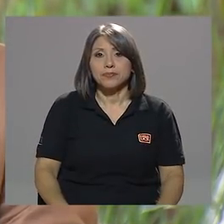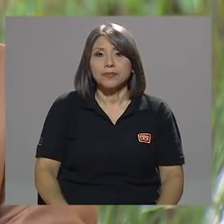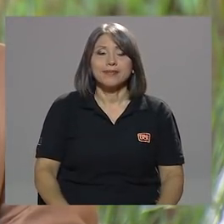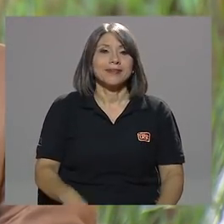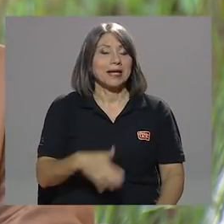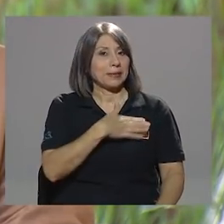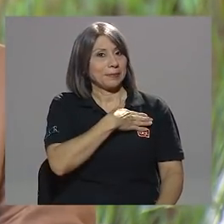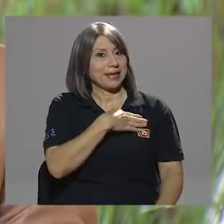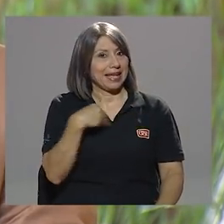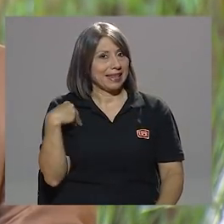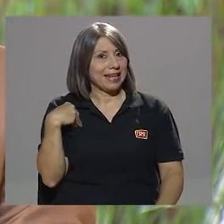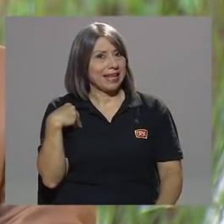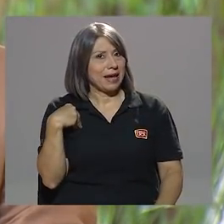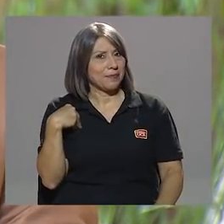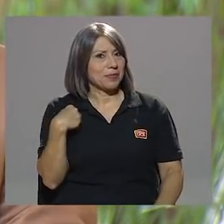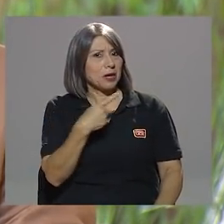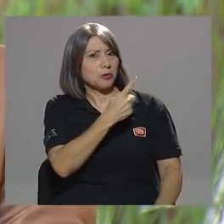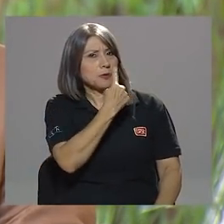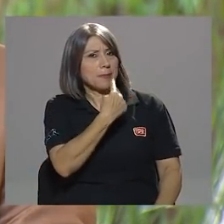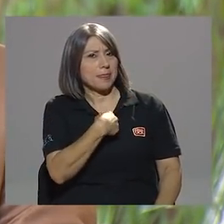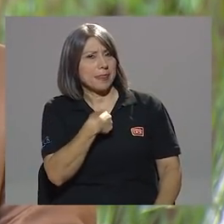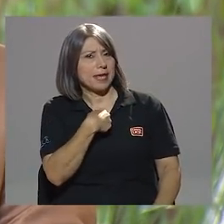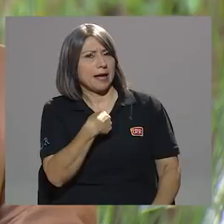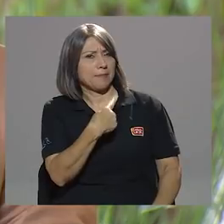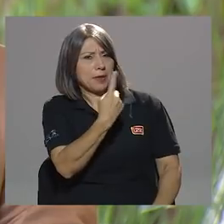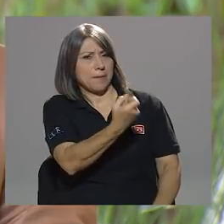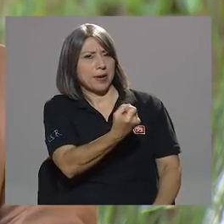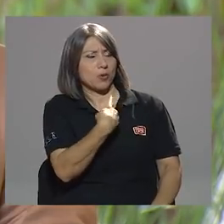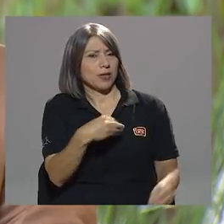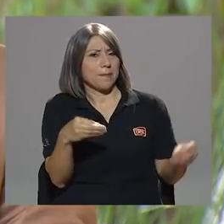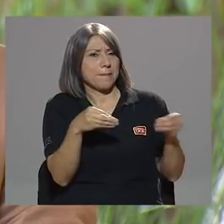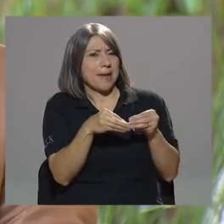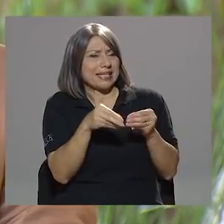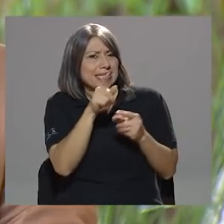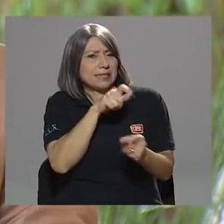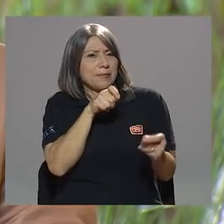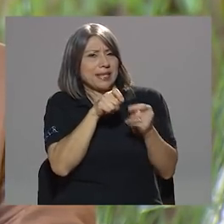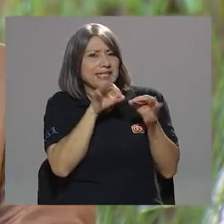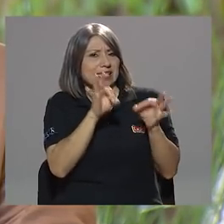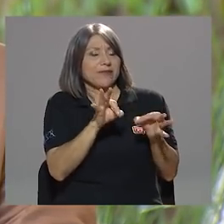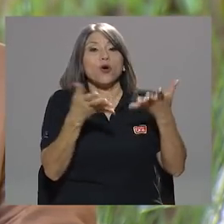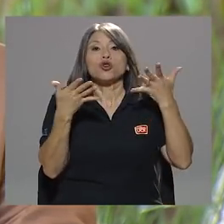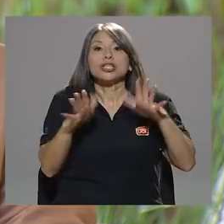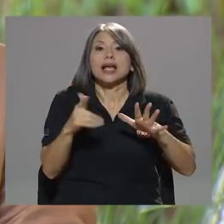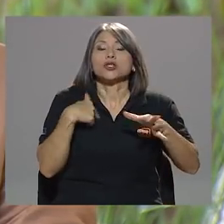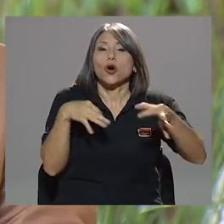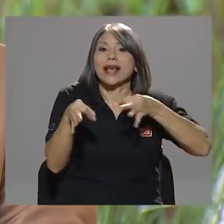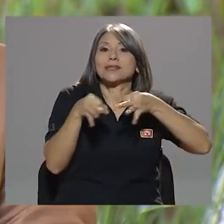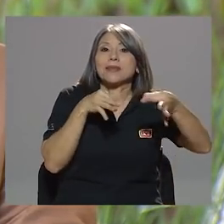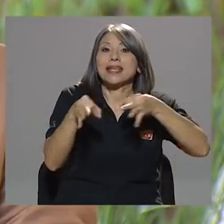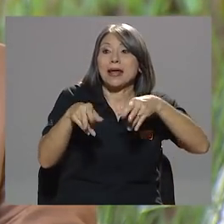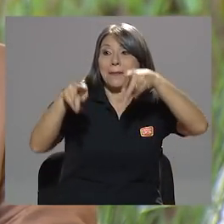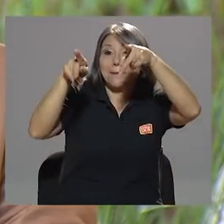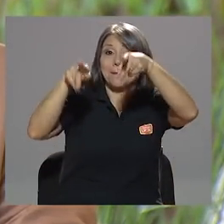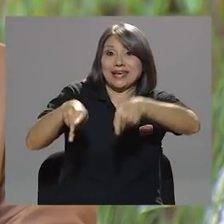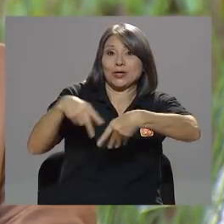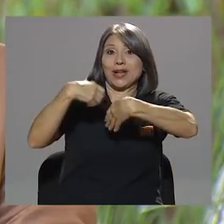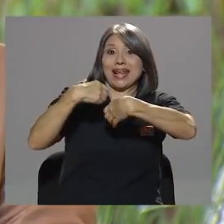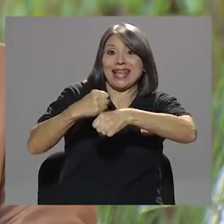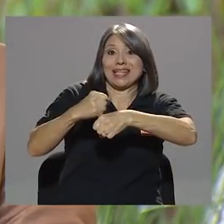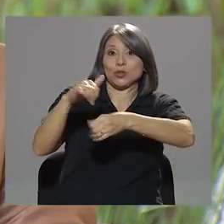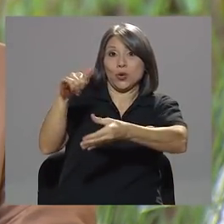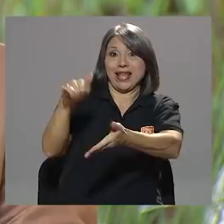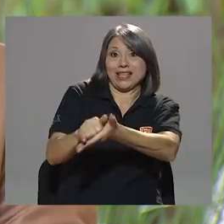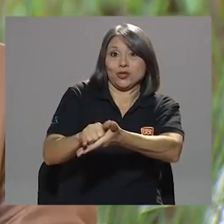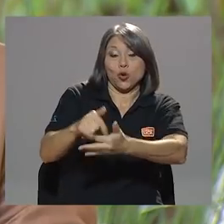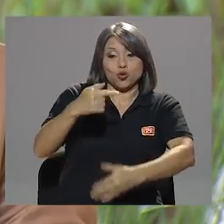Me encantaría que fuera más específico en la consulta. Ya aclaré que el autor de esto, para mi criterio